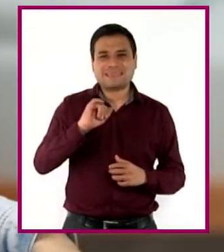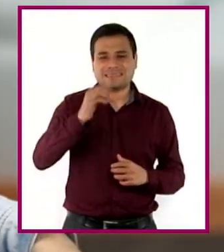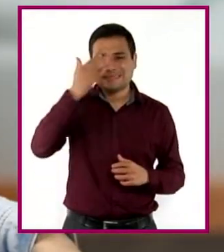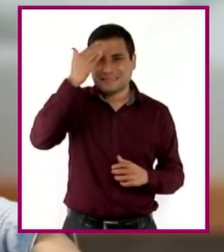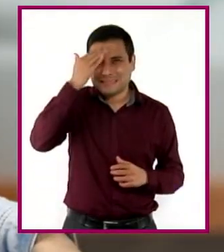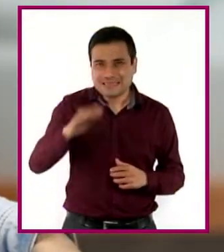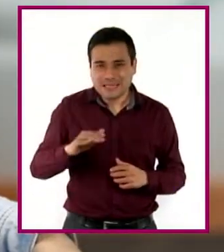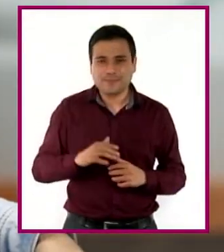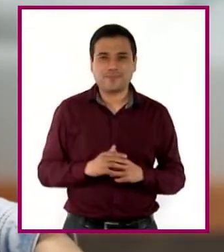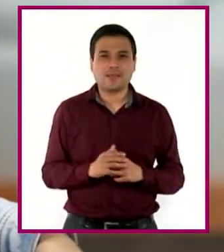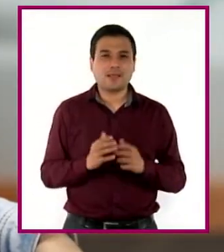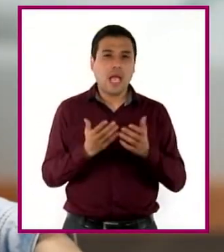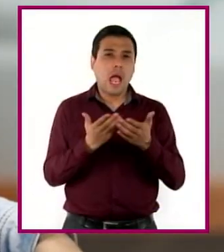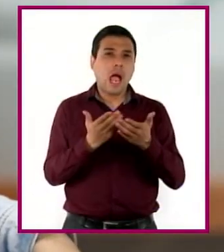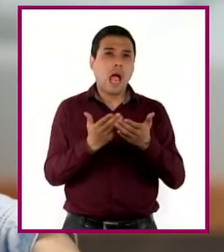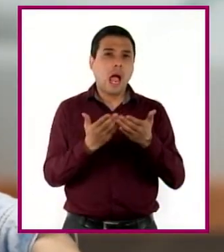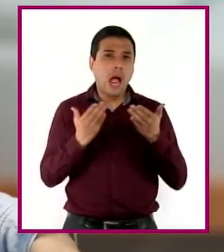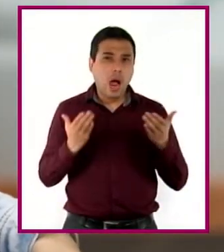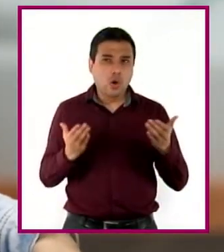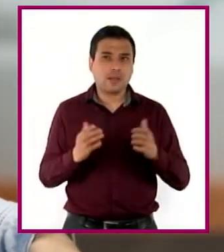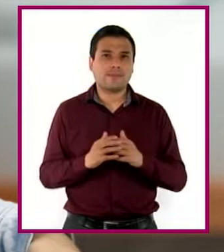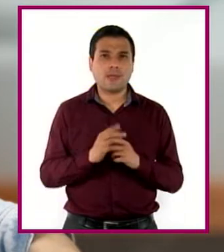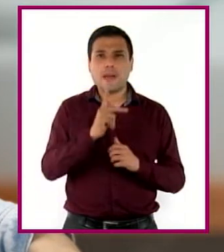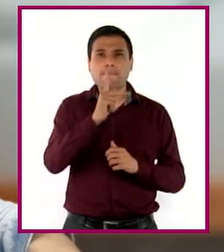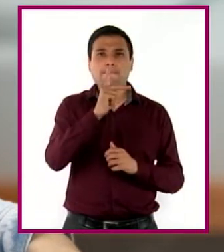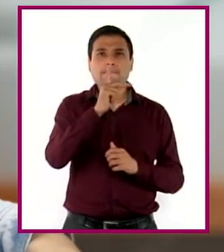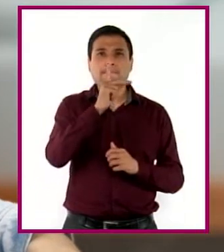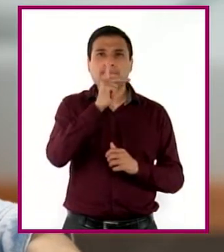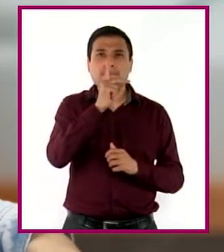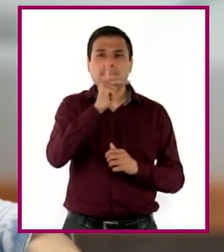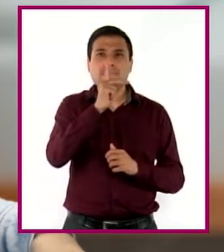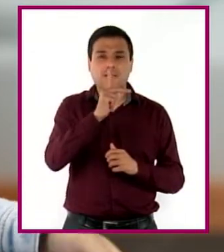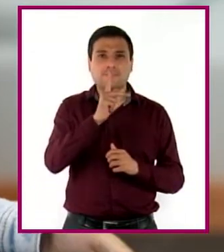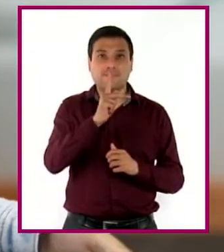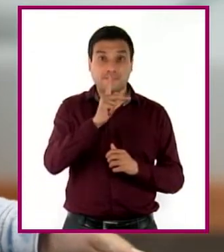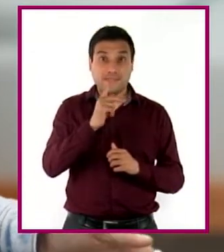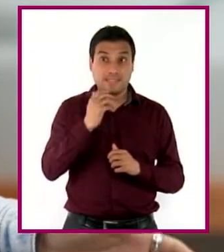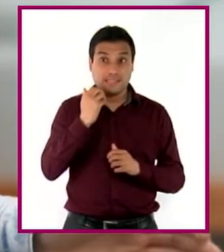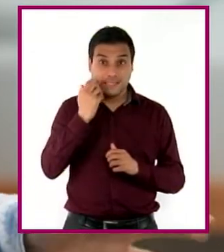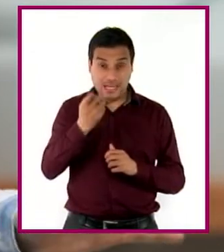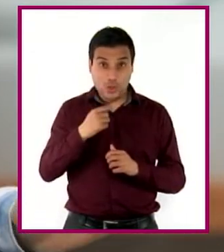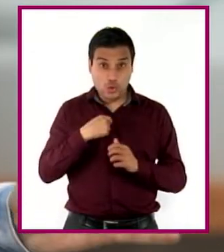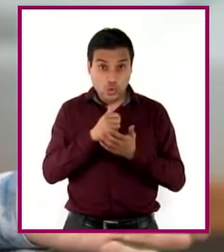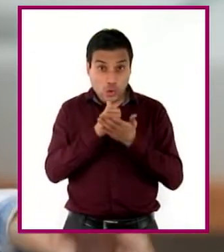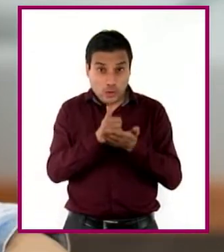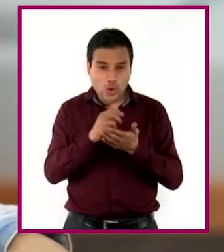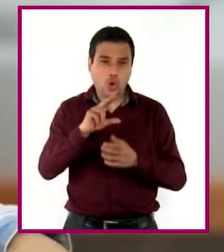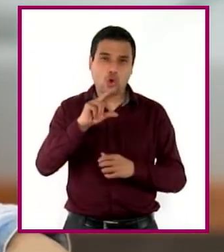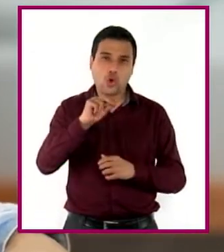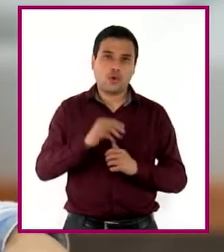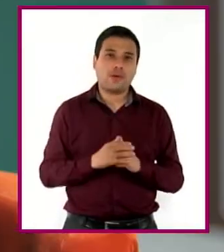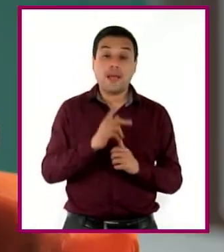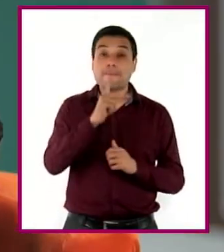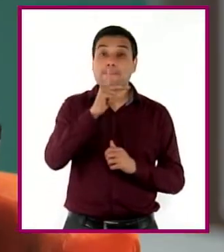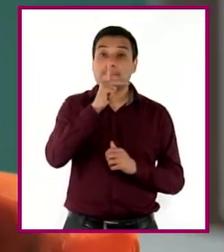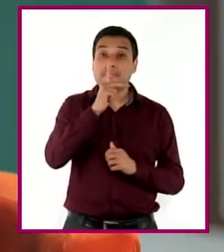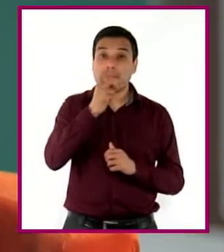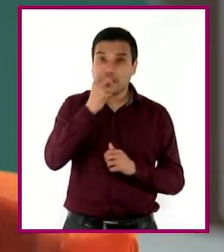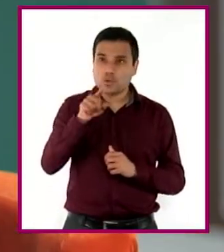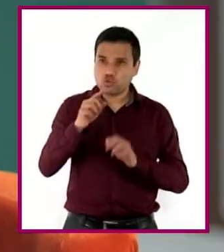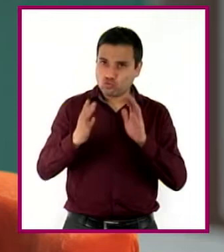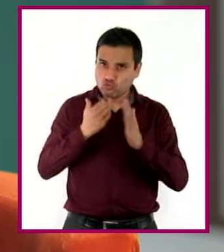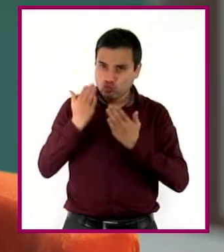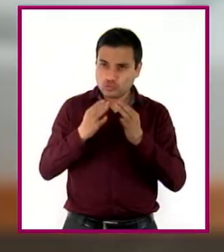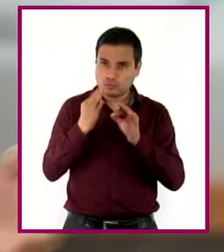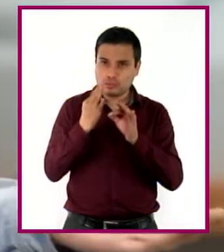El problema es que ahora que ya puede salir, mi papá no quiere que siga ayudándolo en el taller. Dice que tengo que concentrar en mis estudios. Pero si nunca